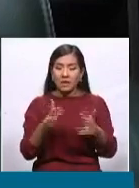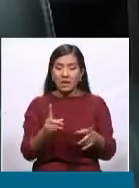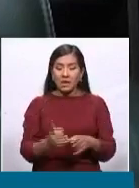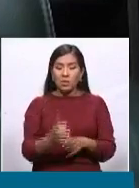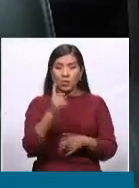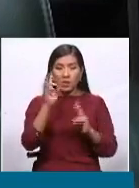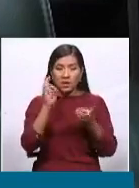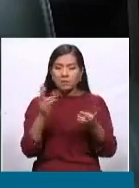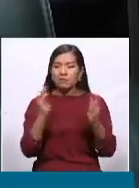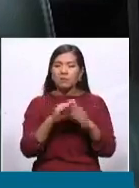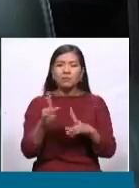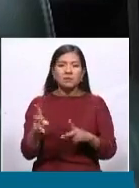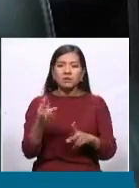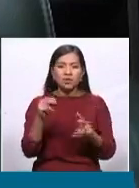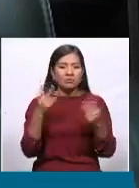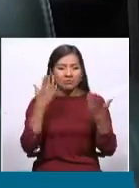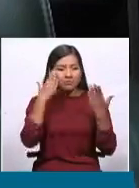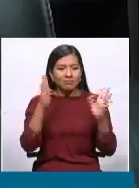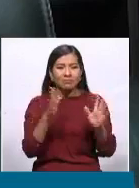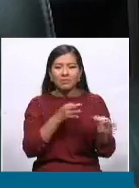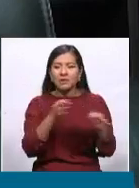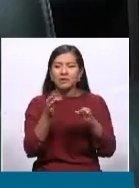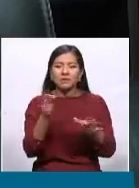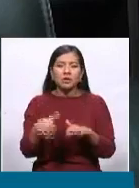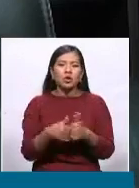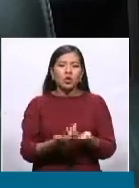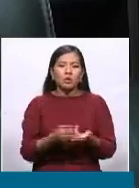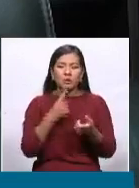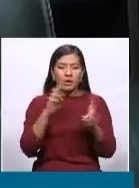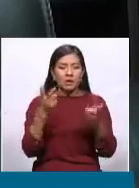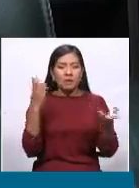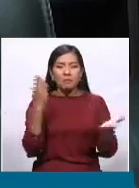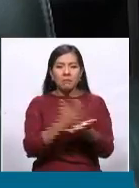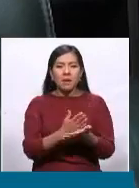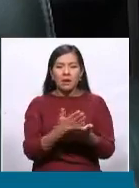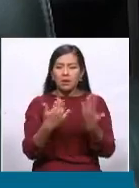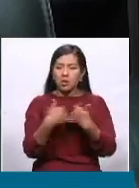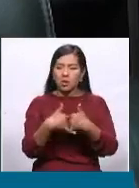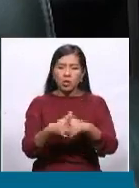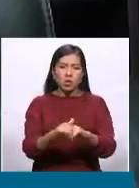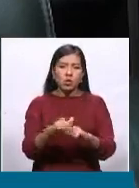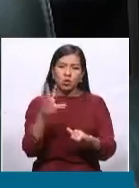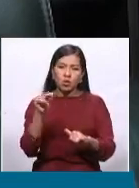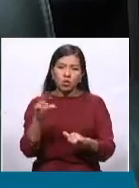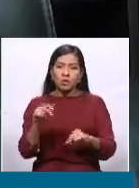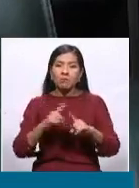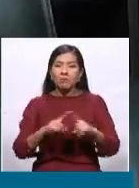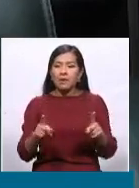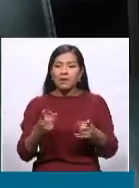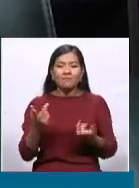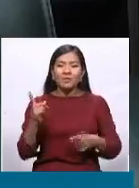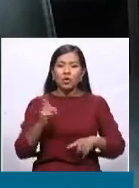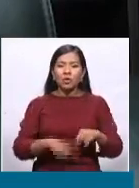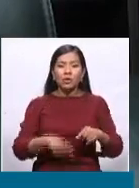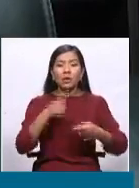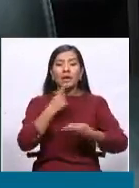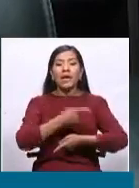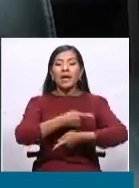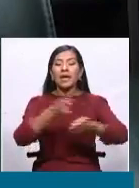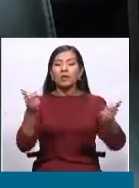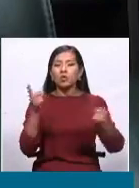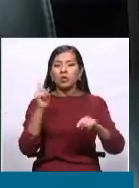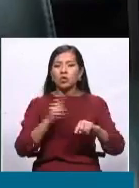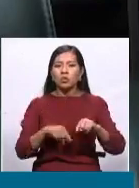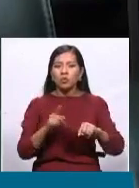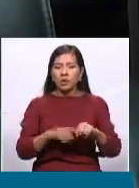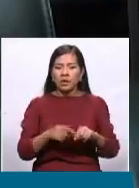elemento no saben cómo explicarle a la gente y decirle el paro no tiene que continuar, pero no pueden hacerlo públicamente, no